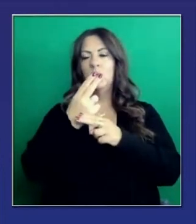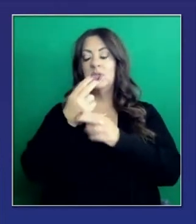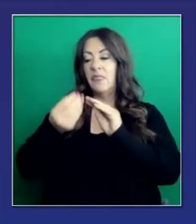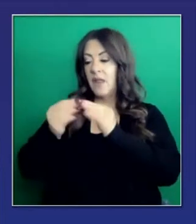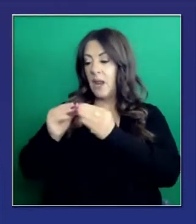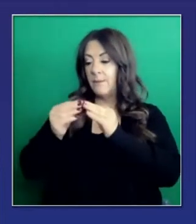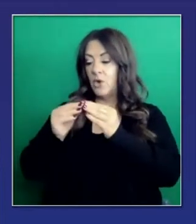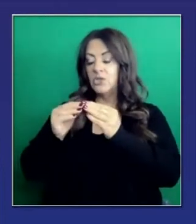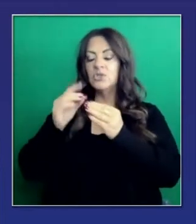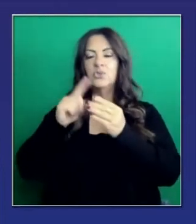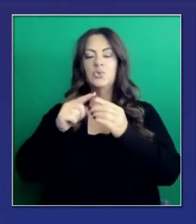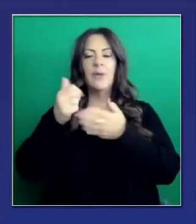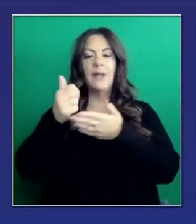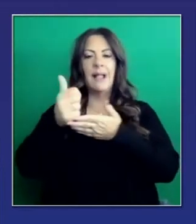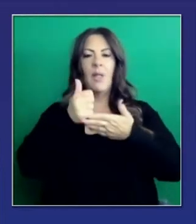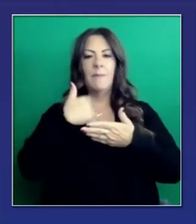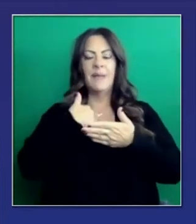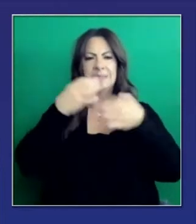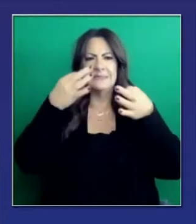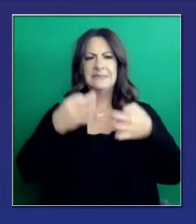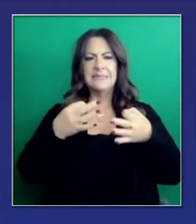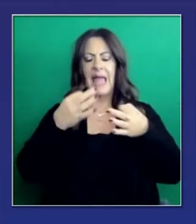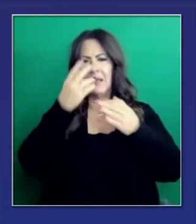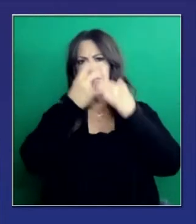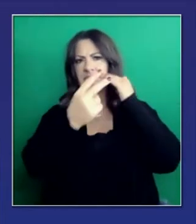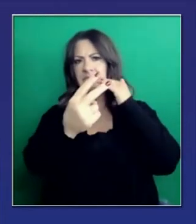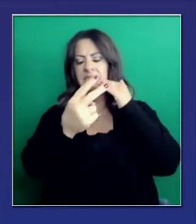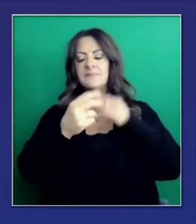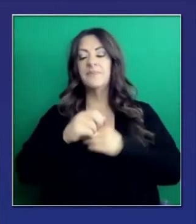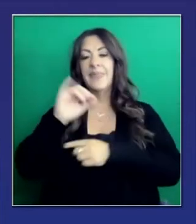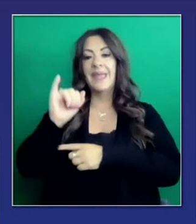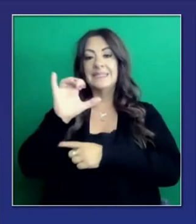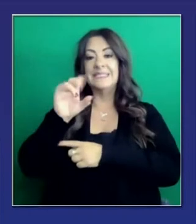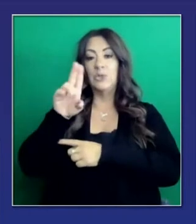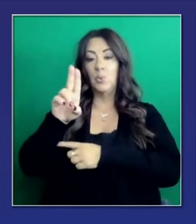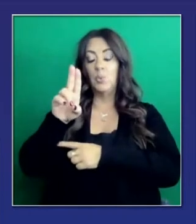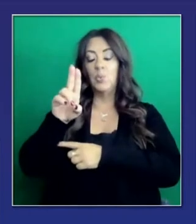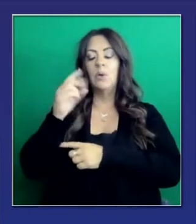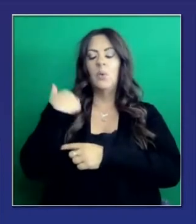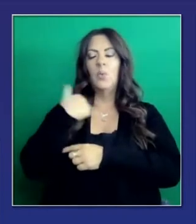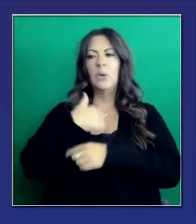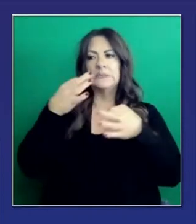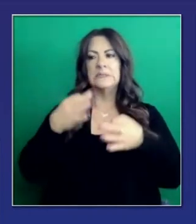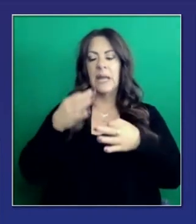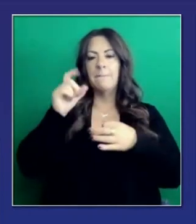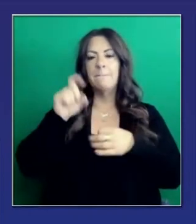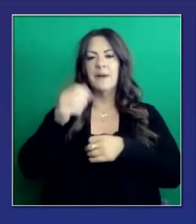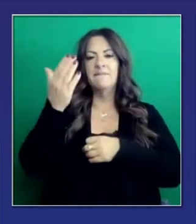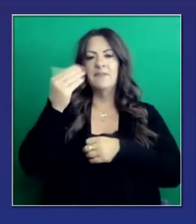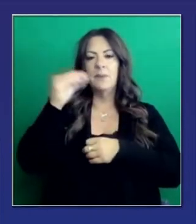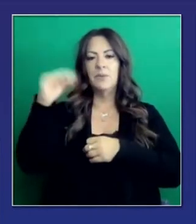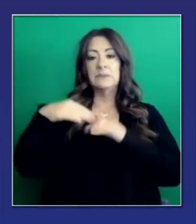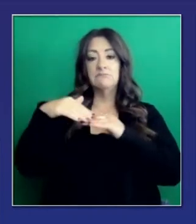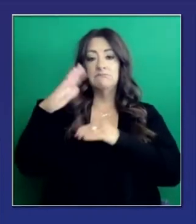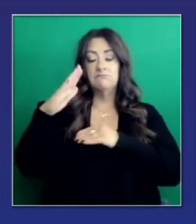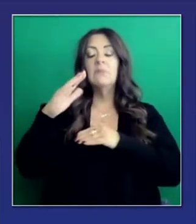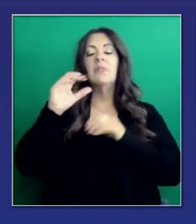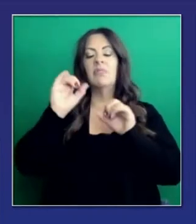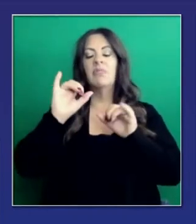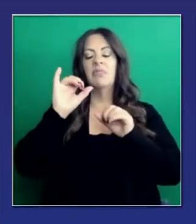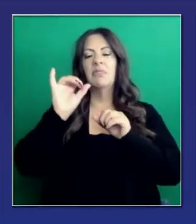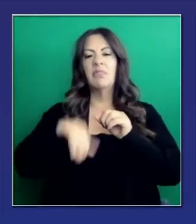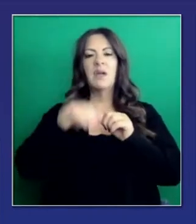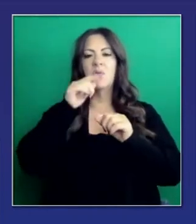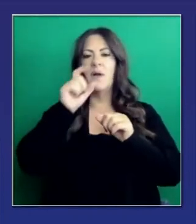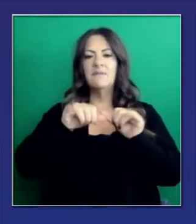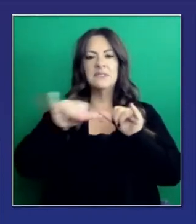determinamos que la capacidad de centros de cuidado intensivo subiría o excedería el 15% y aquí estará el Gali